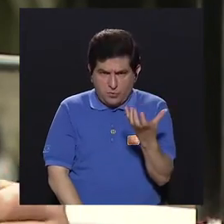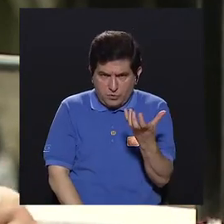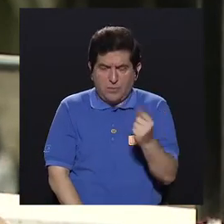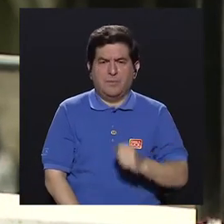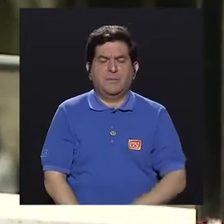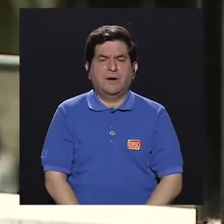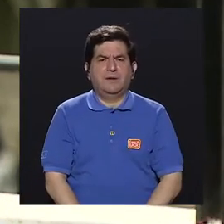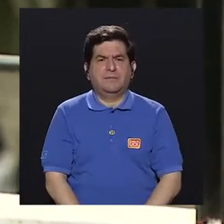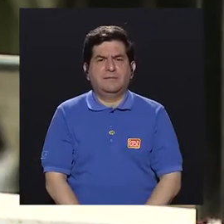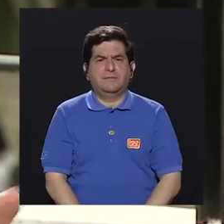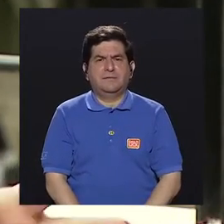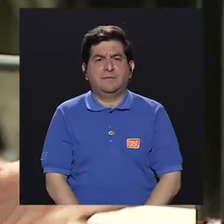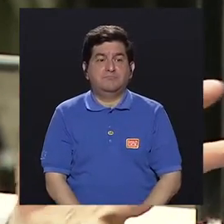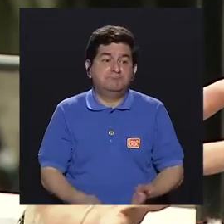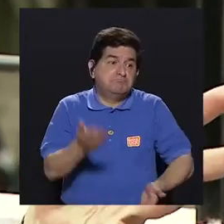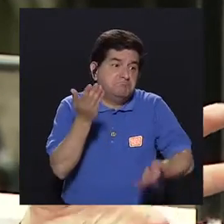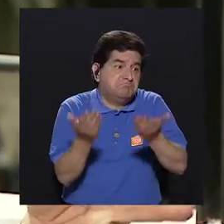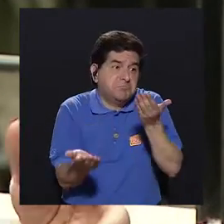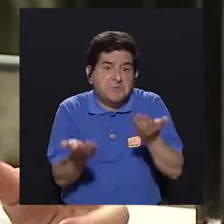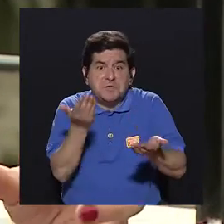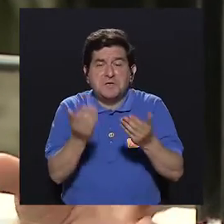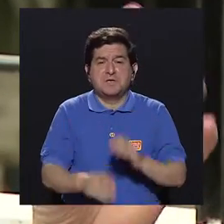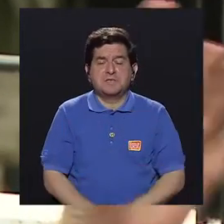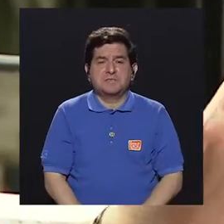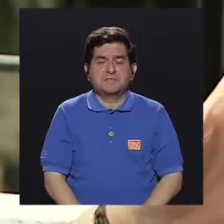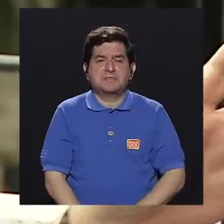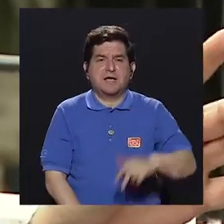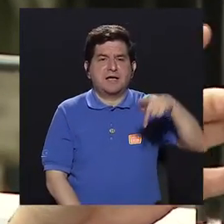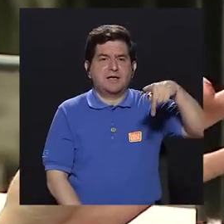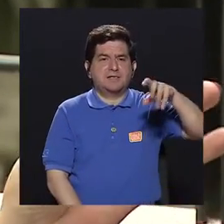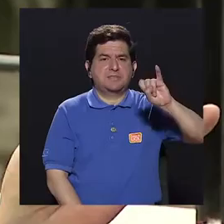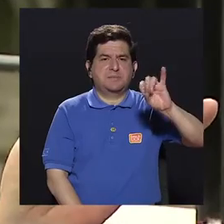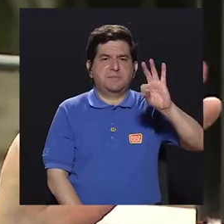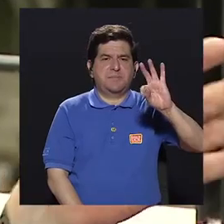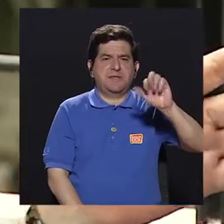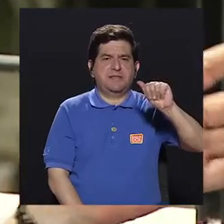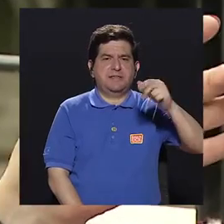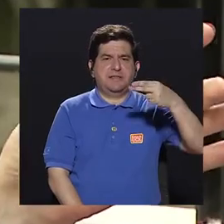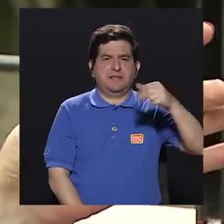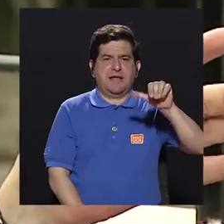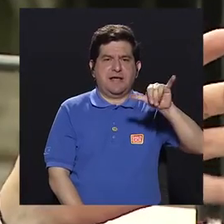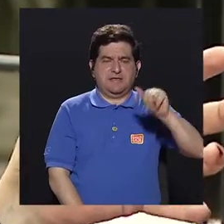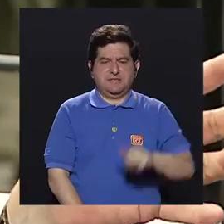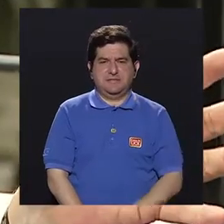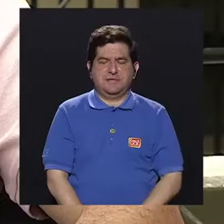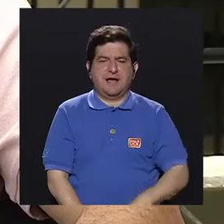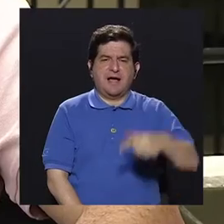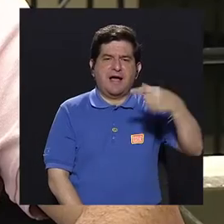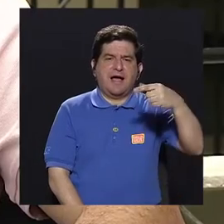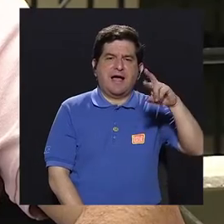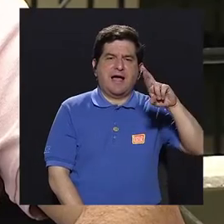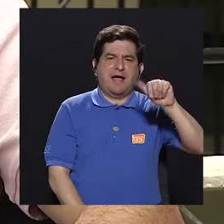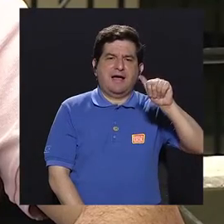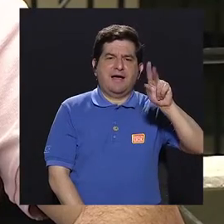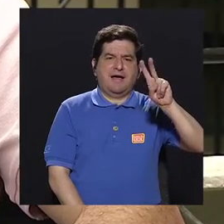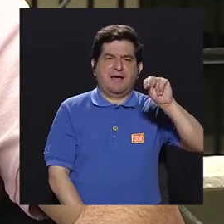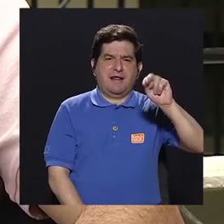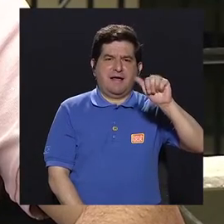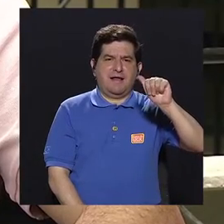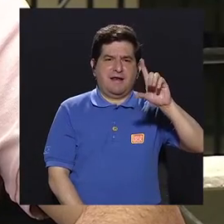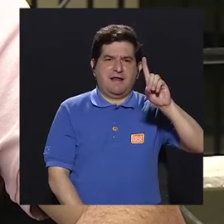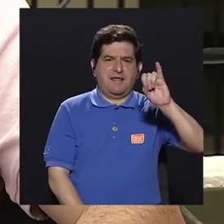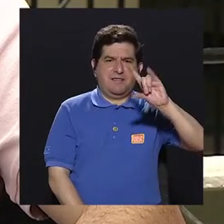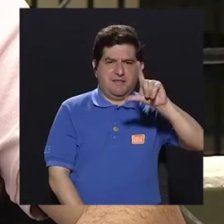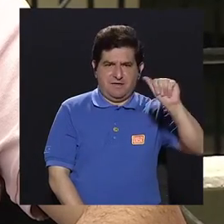una pitaya, como, ¿verdad? Una granadilla, una granadilla, ¿verdad?